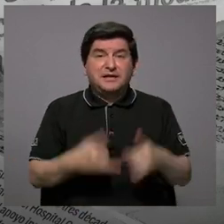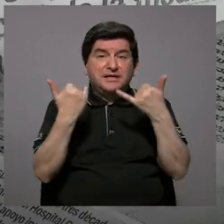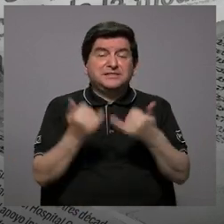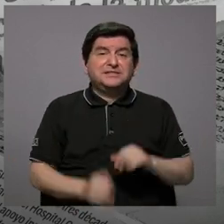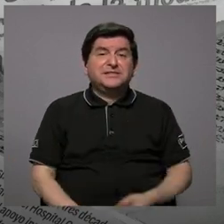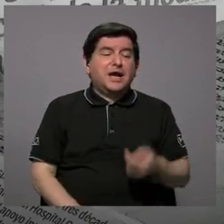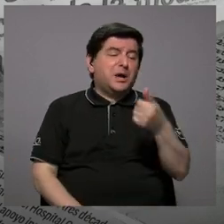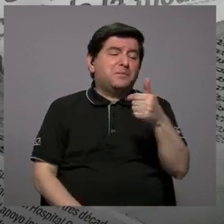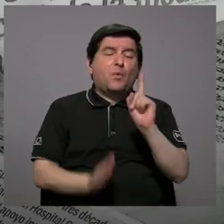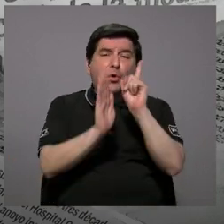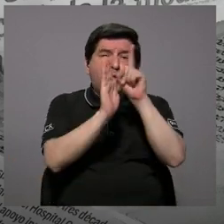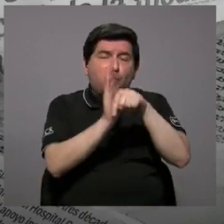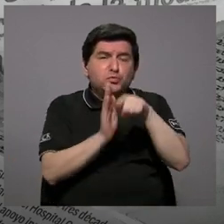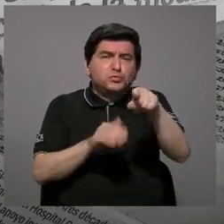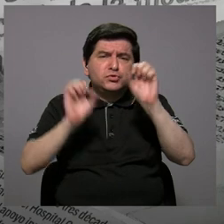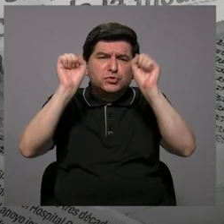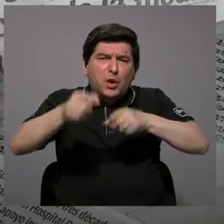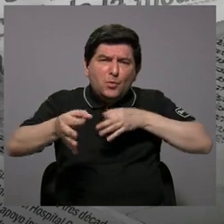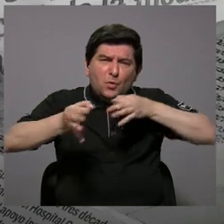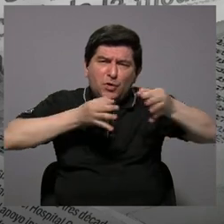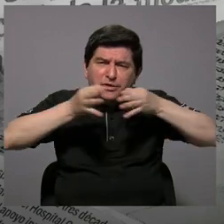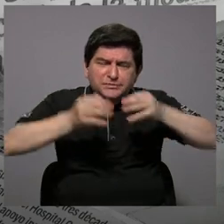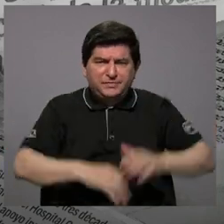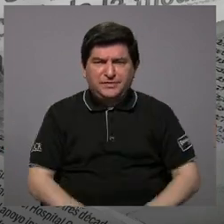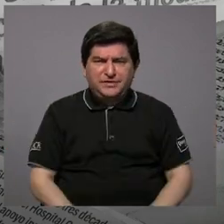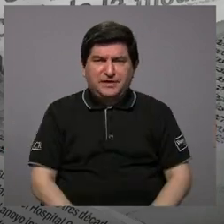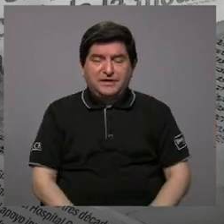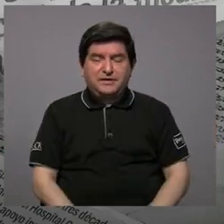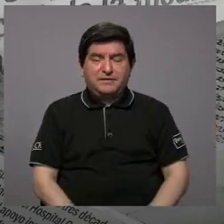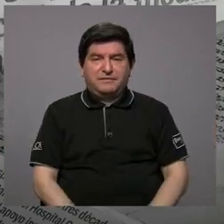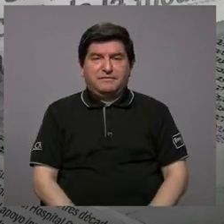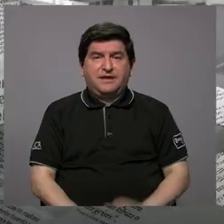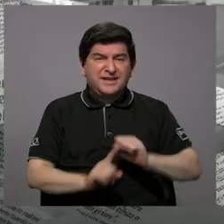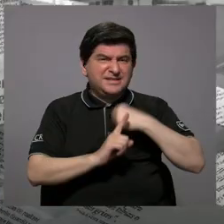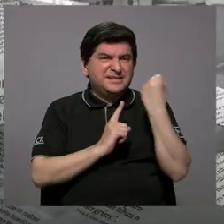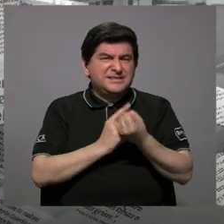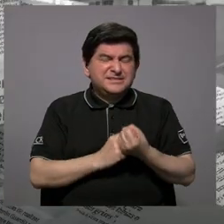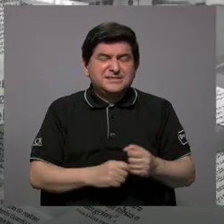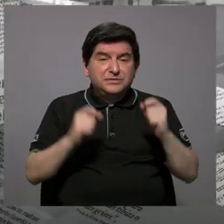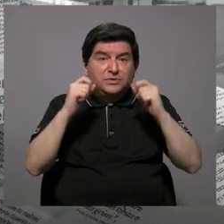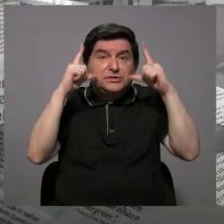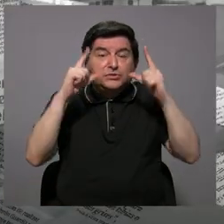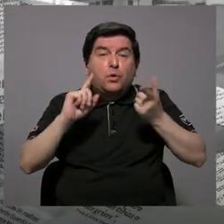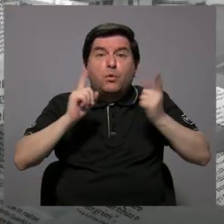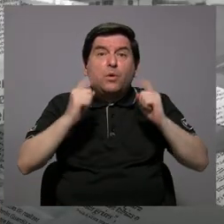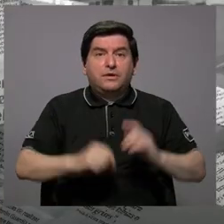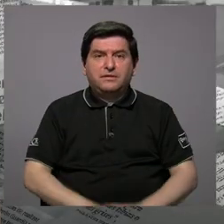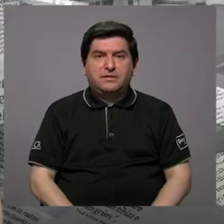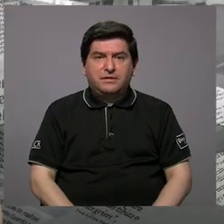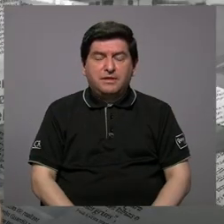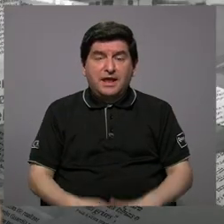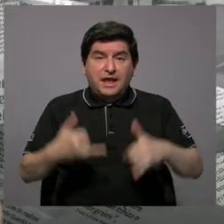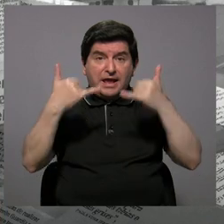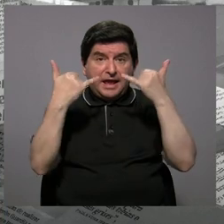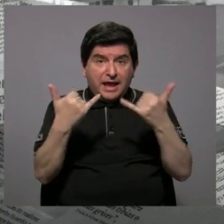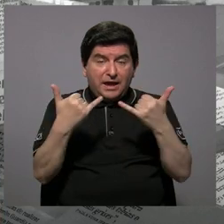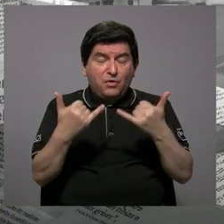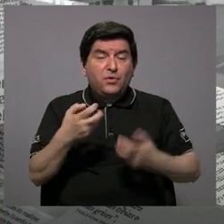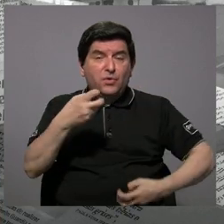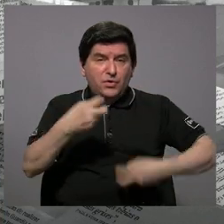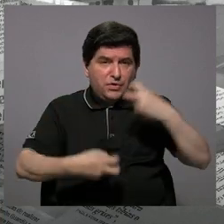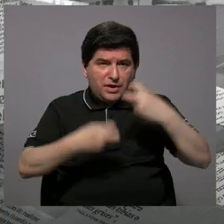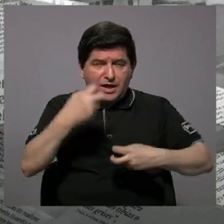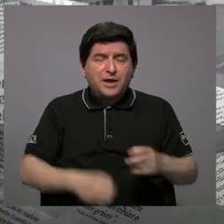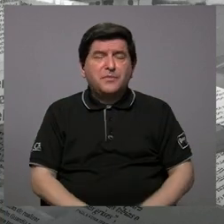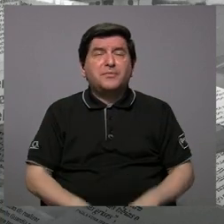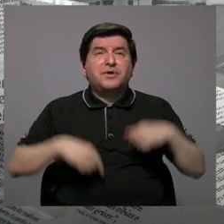minutos para que usted nos alerte sobre esa situación. Nosotros hemos abonado mucho a esta problemática